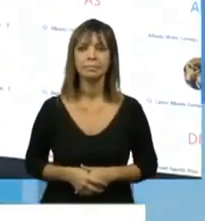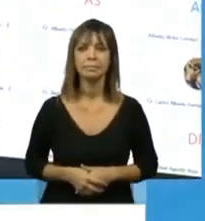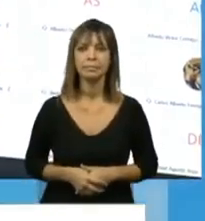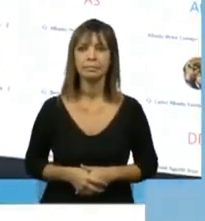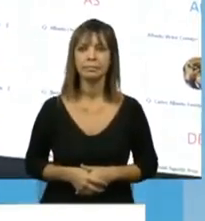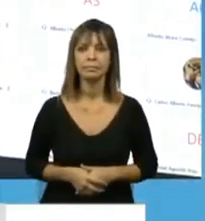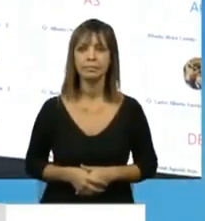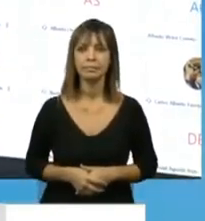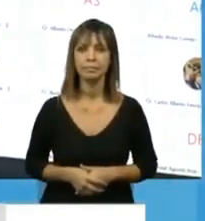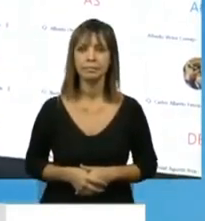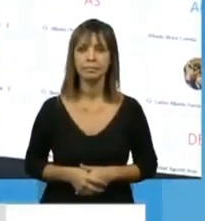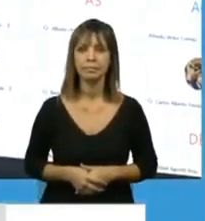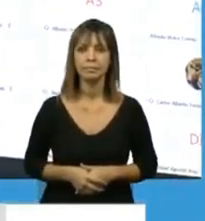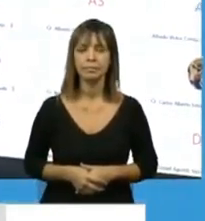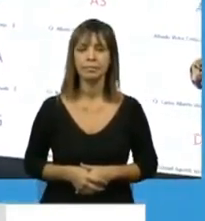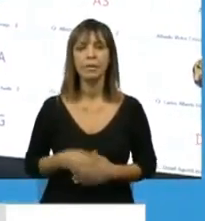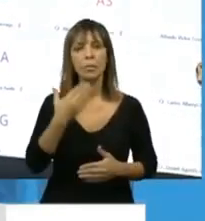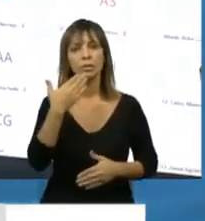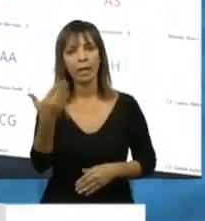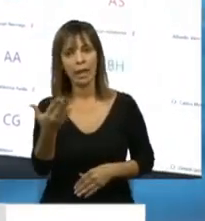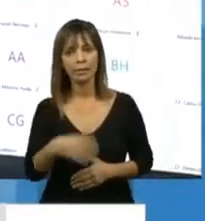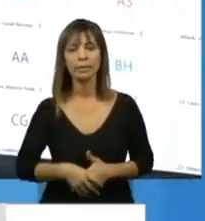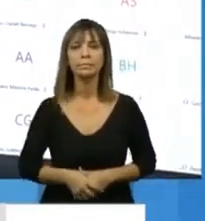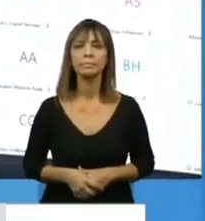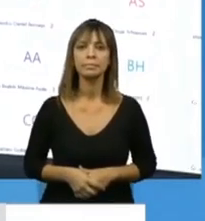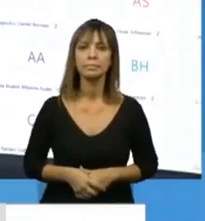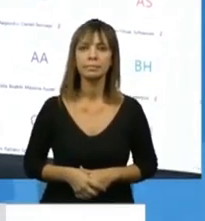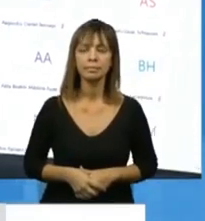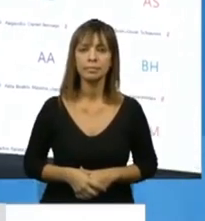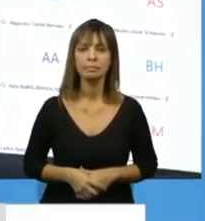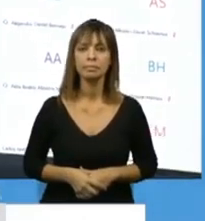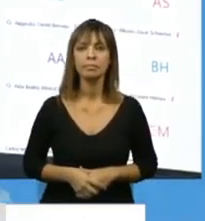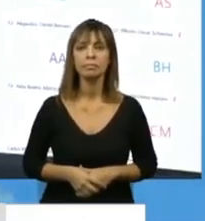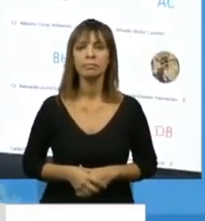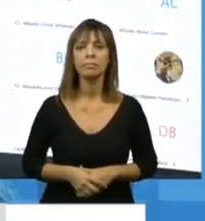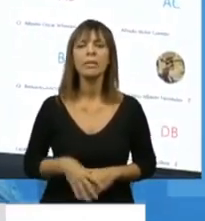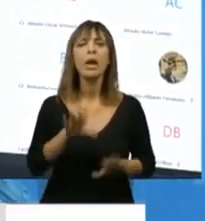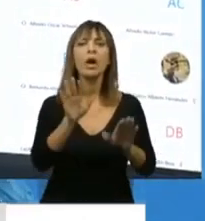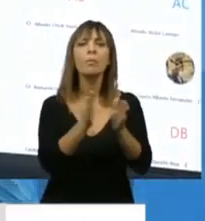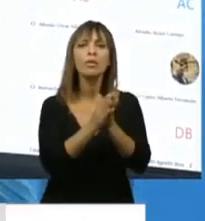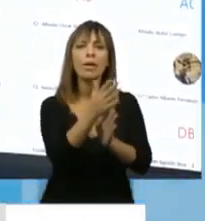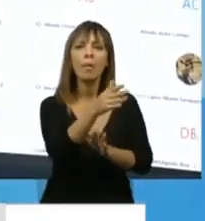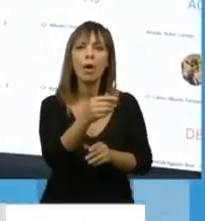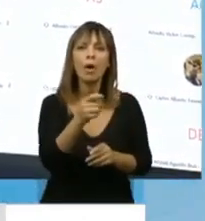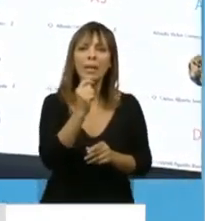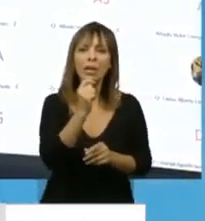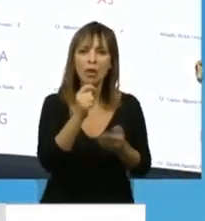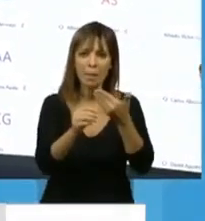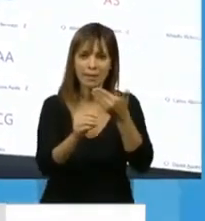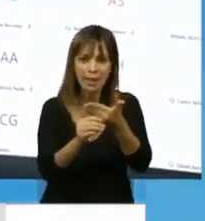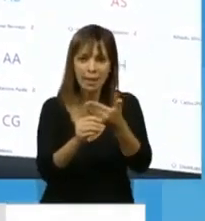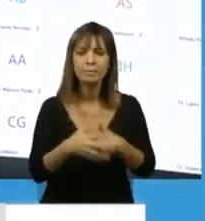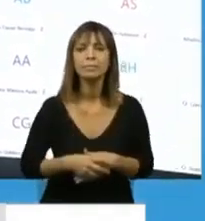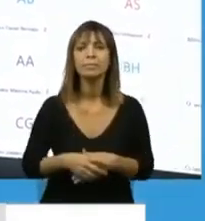Gracias, Presidente. Como dijeron algunos... Dico, acercá un poco más al micrófono. Como dijeron algunas